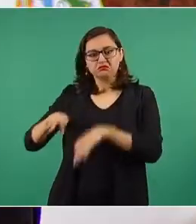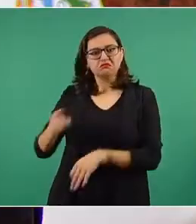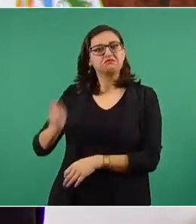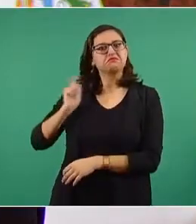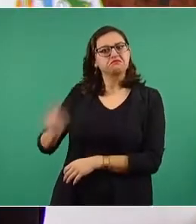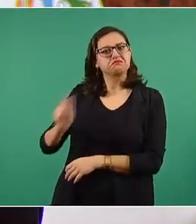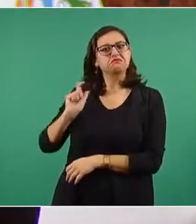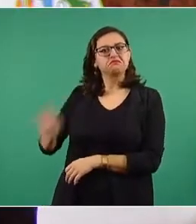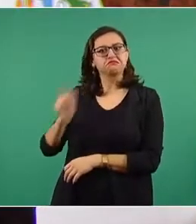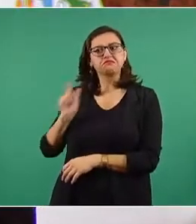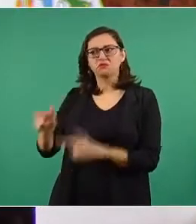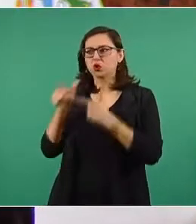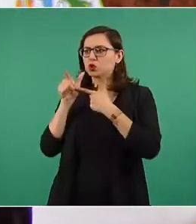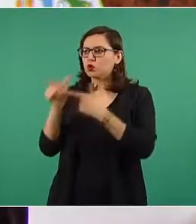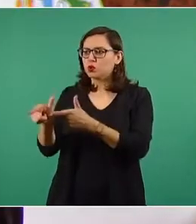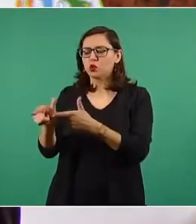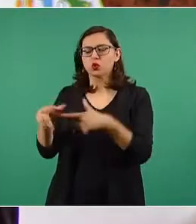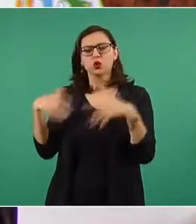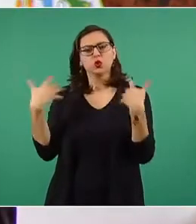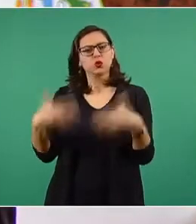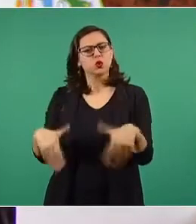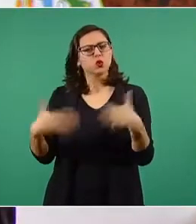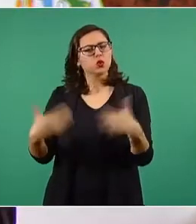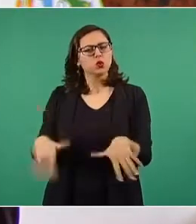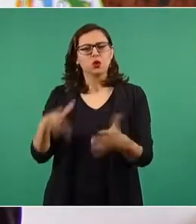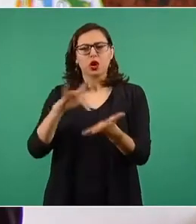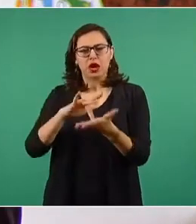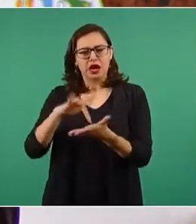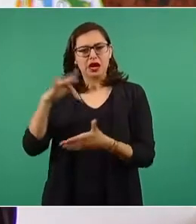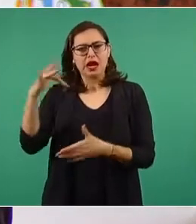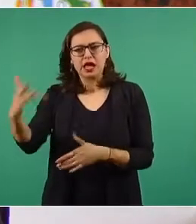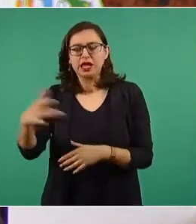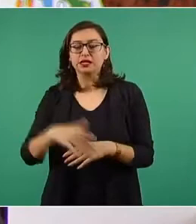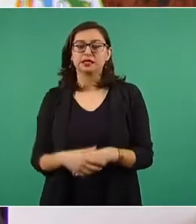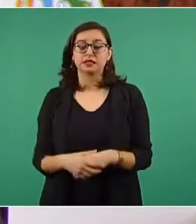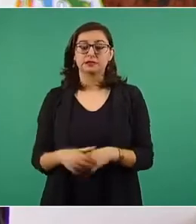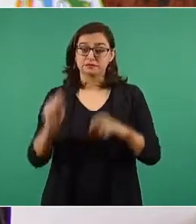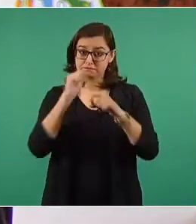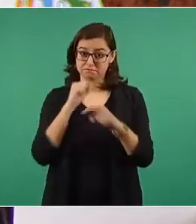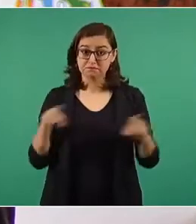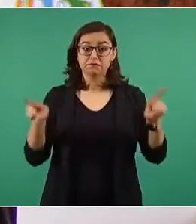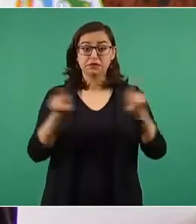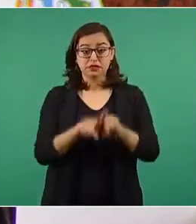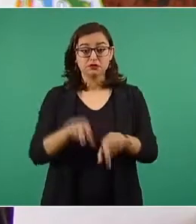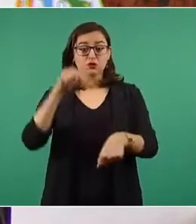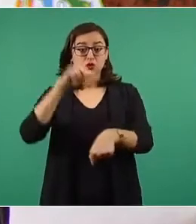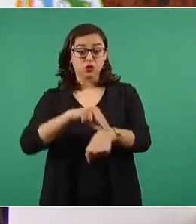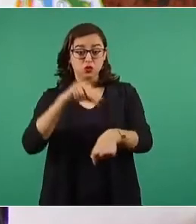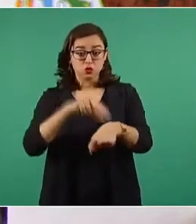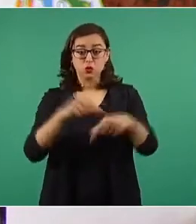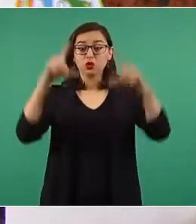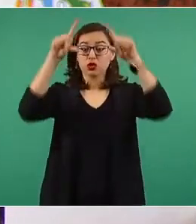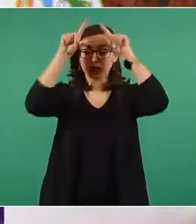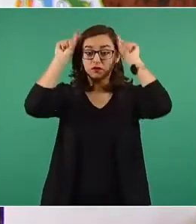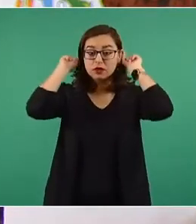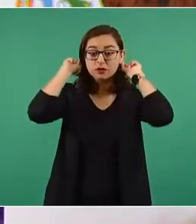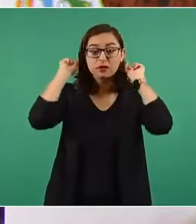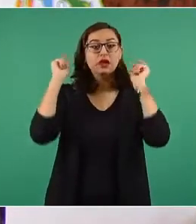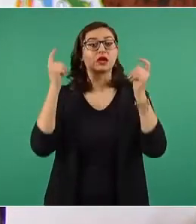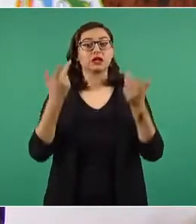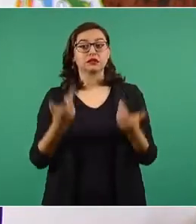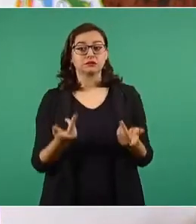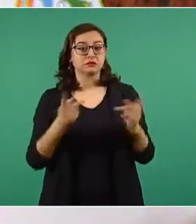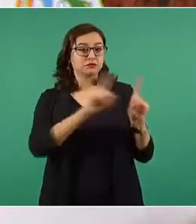expresemos nuestra gratitud a los médicos, enfermeras y trabajadores de la salud